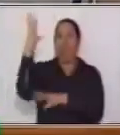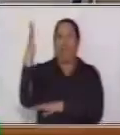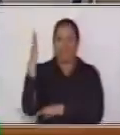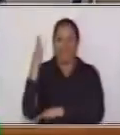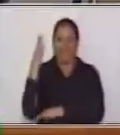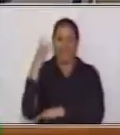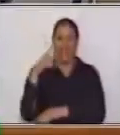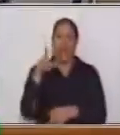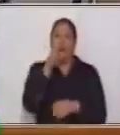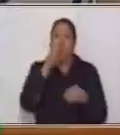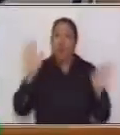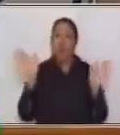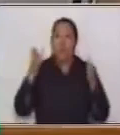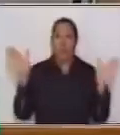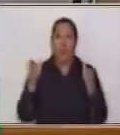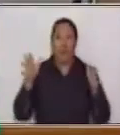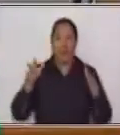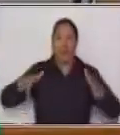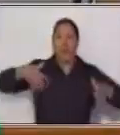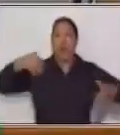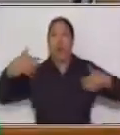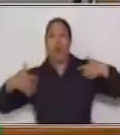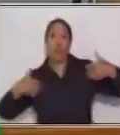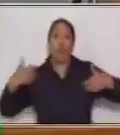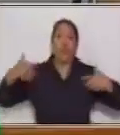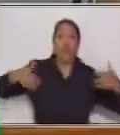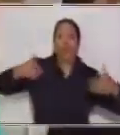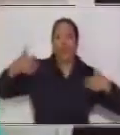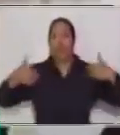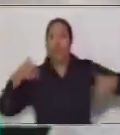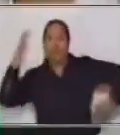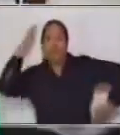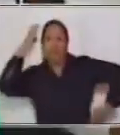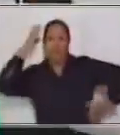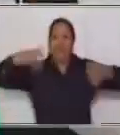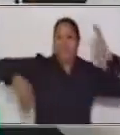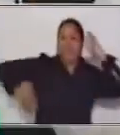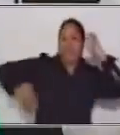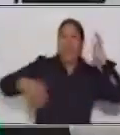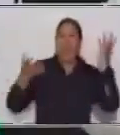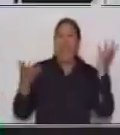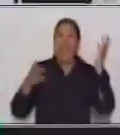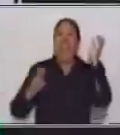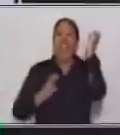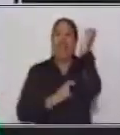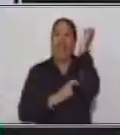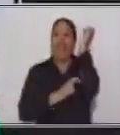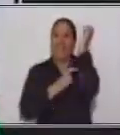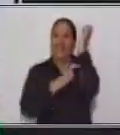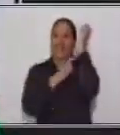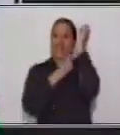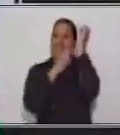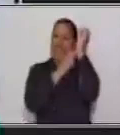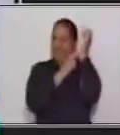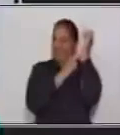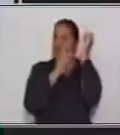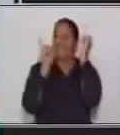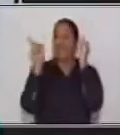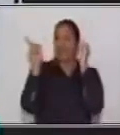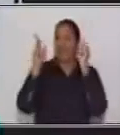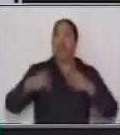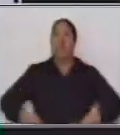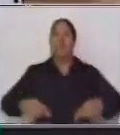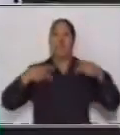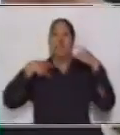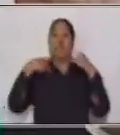los monos y las ardillas. Las ardillas viven en los agujeros que se hacen dentro